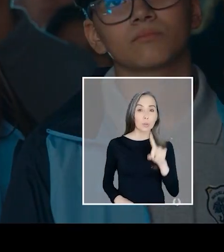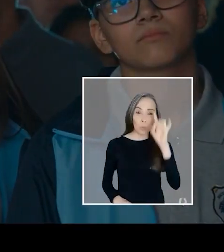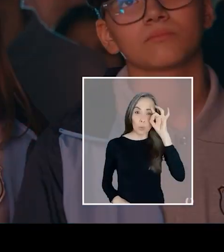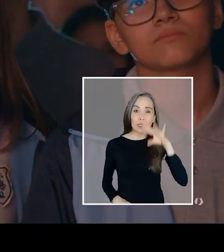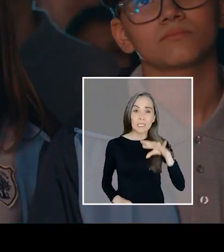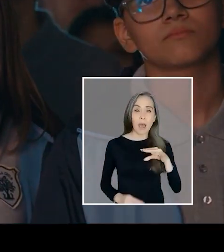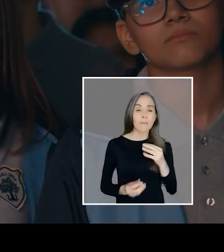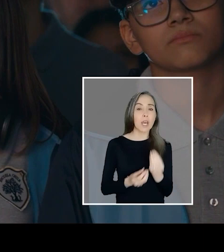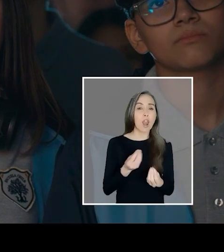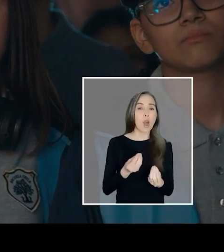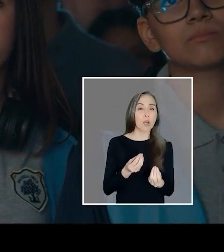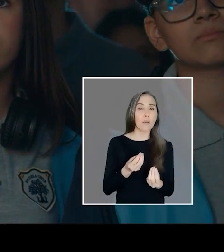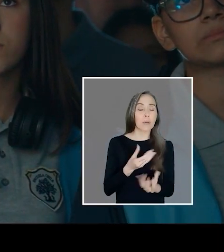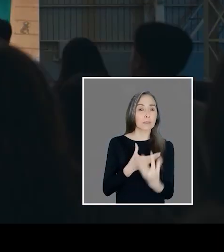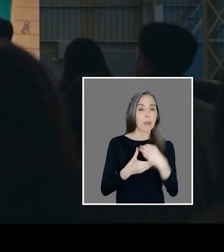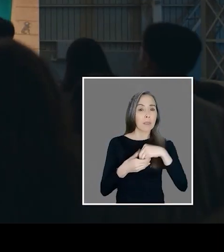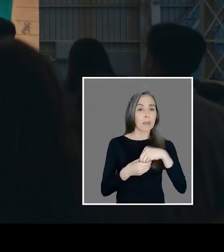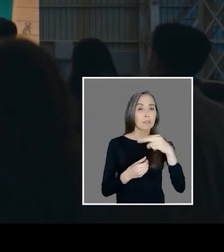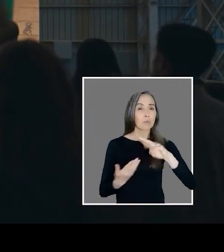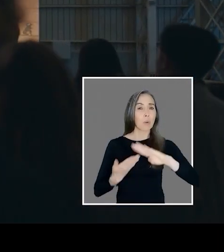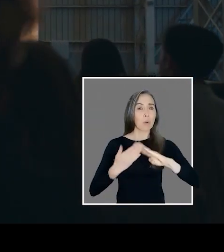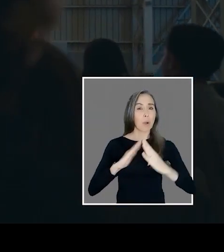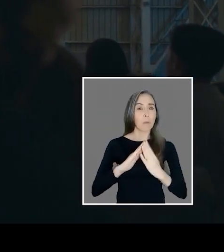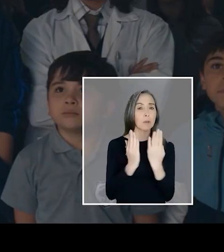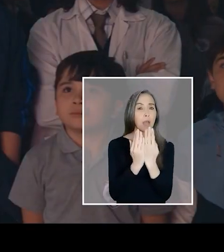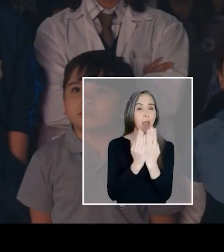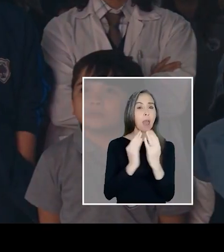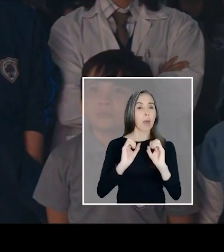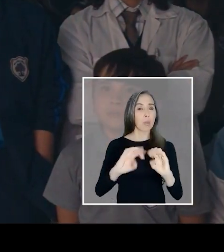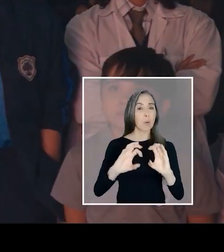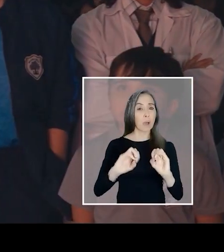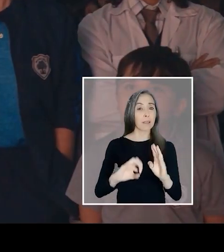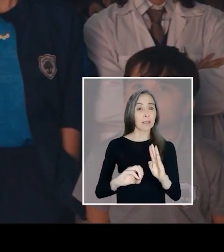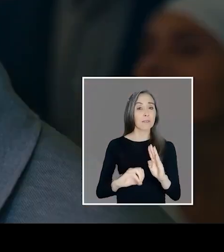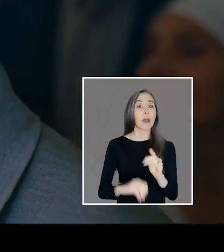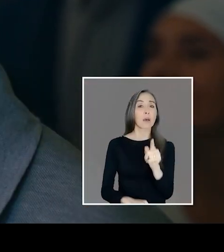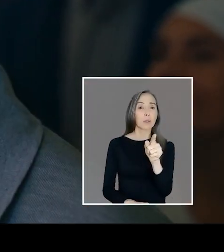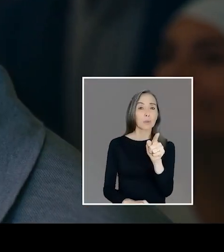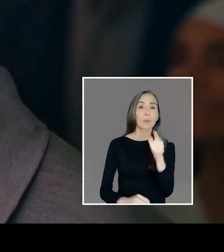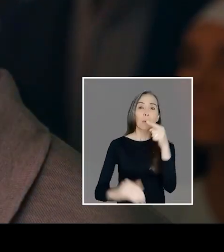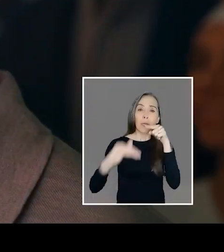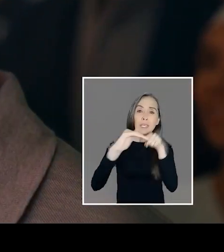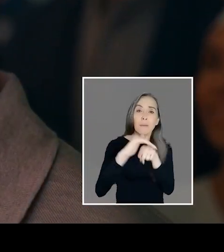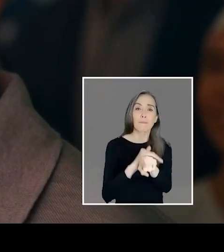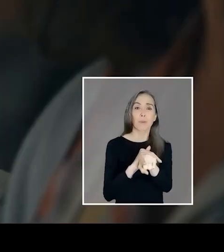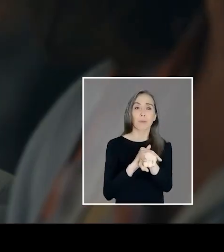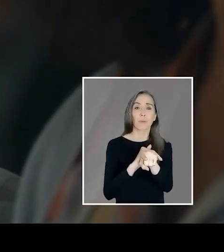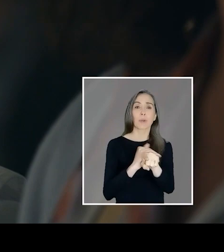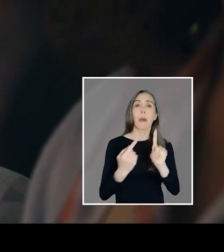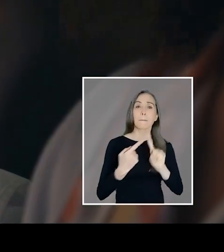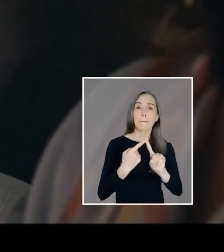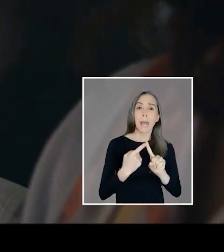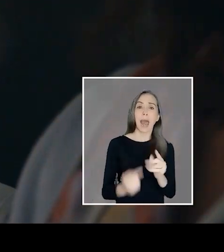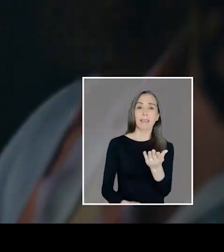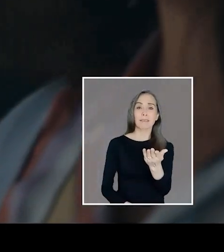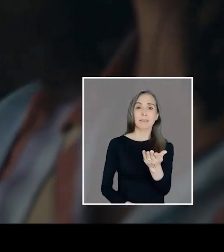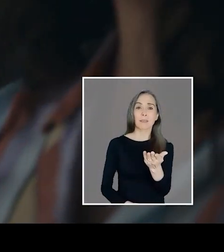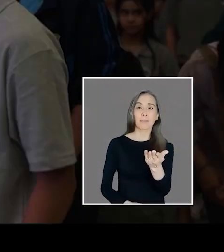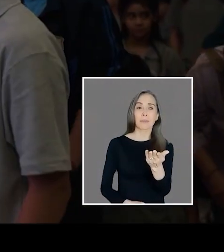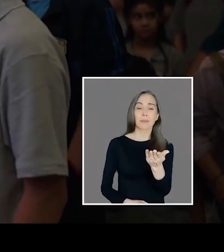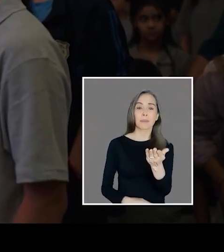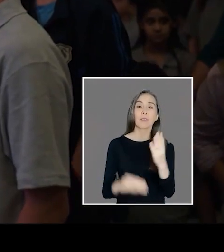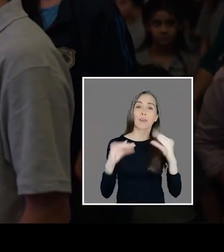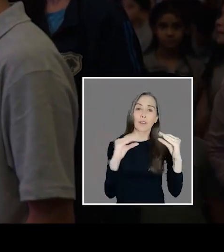¿sabes lo que está pasando en tu comunidad educativa? Involúcrate participa